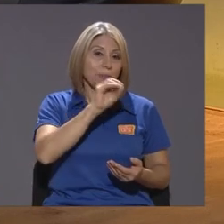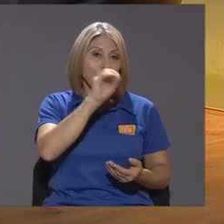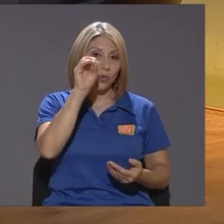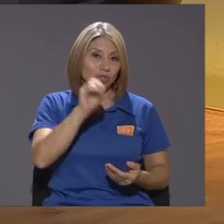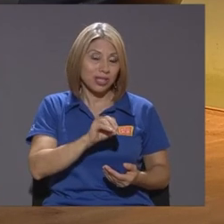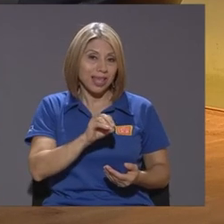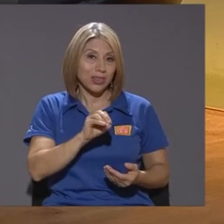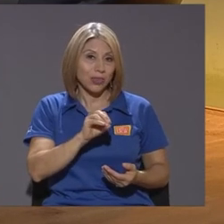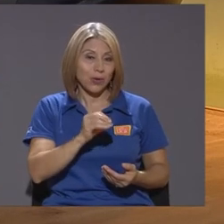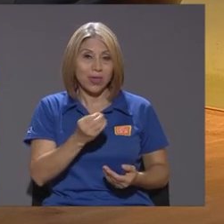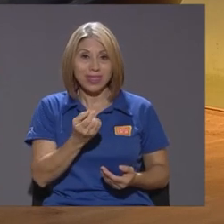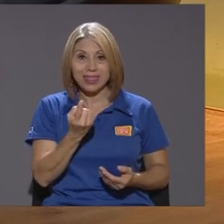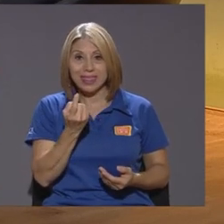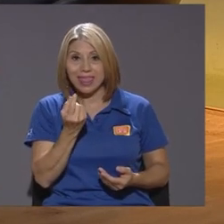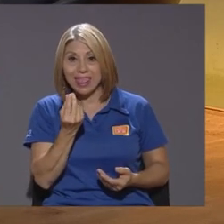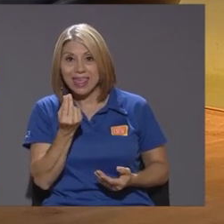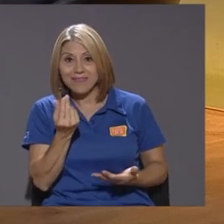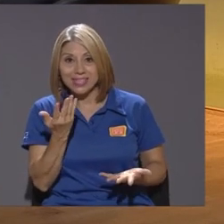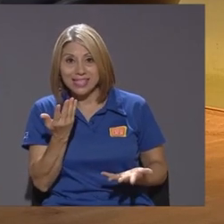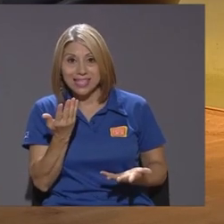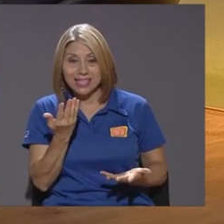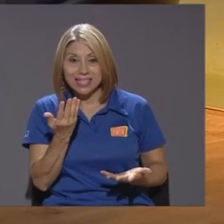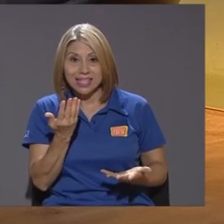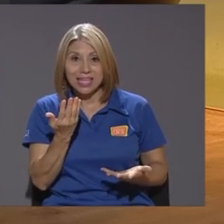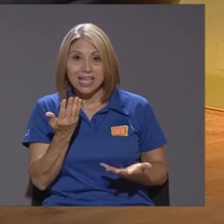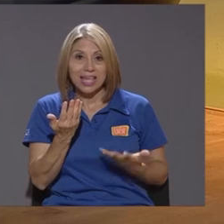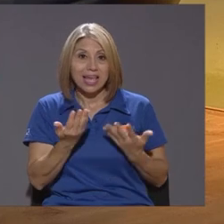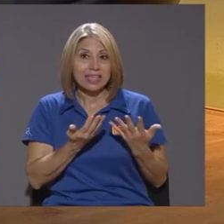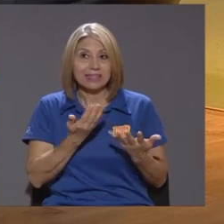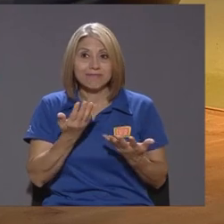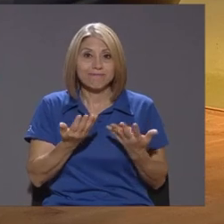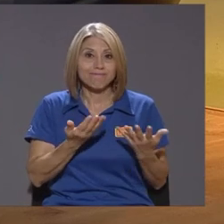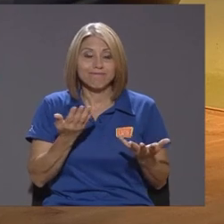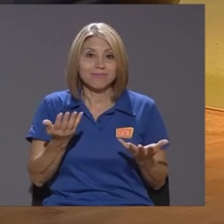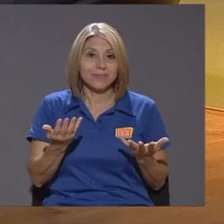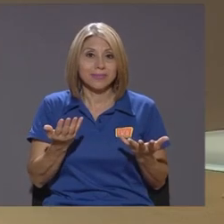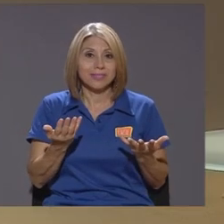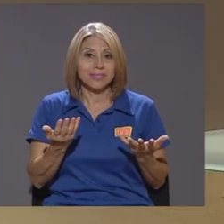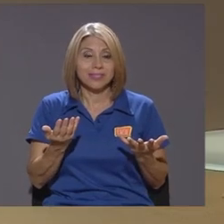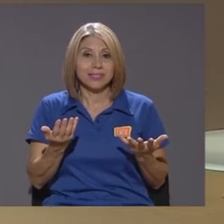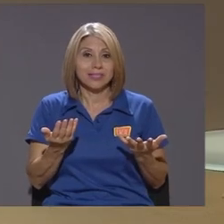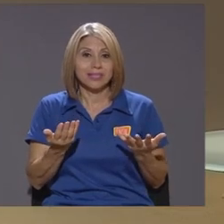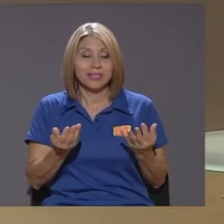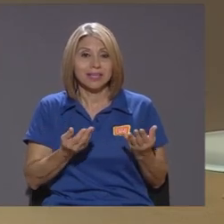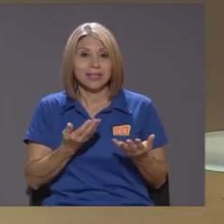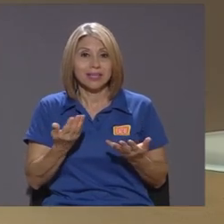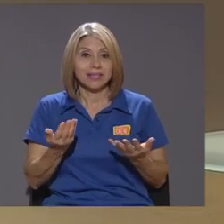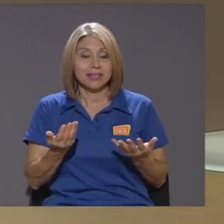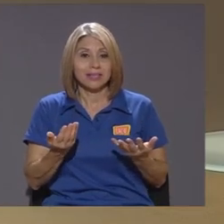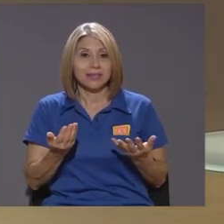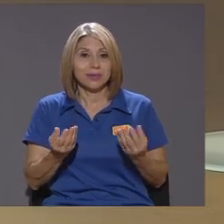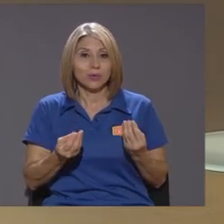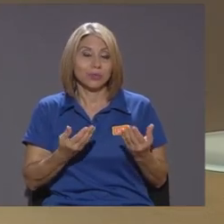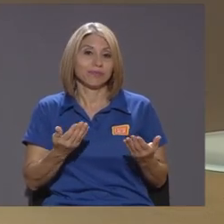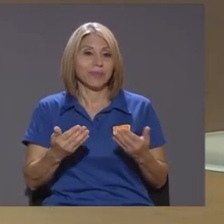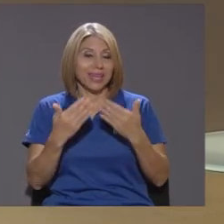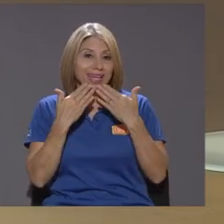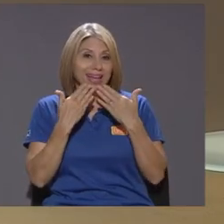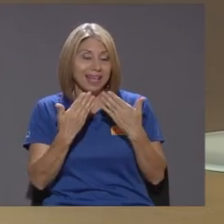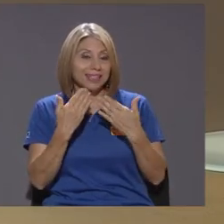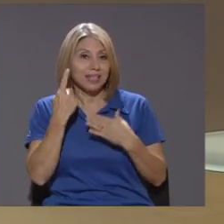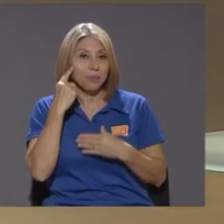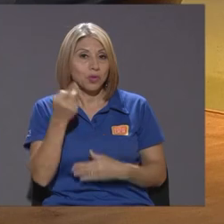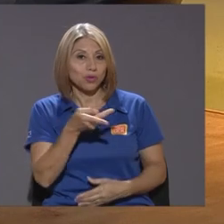déficit no es sostenible sostenido y sostenido no es sostenible y gracias por pensar